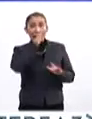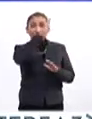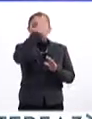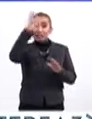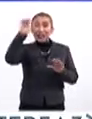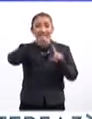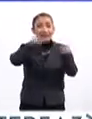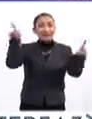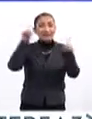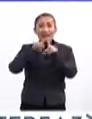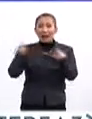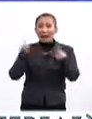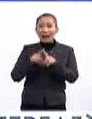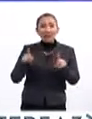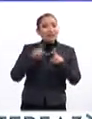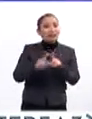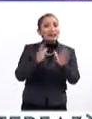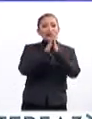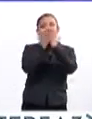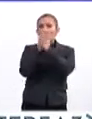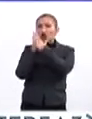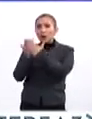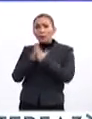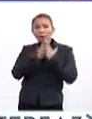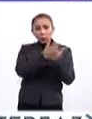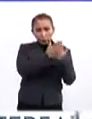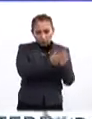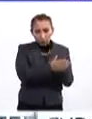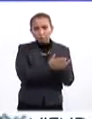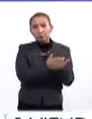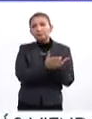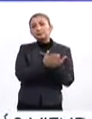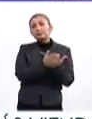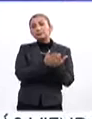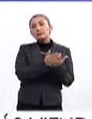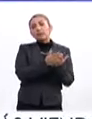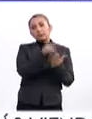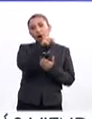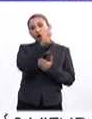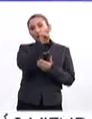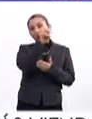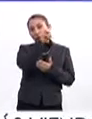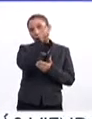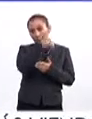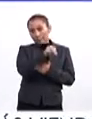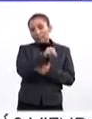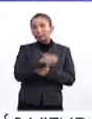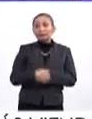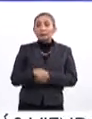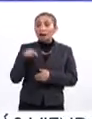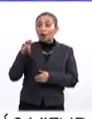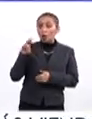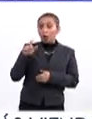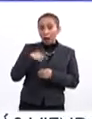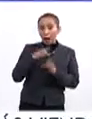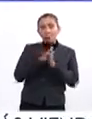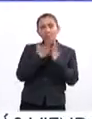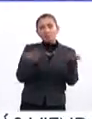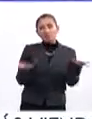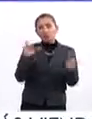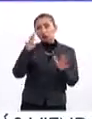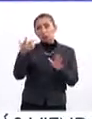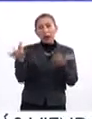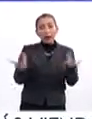toda la oferta de las publicaciones de la UNAM. La UNAM publica